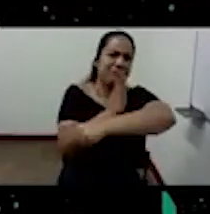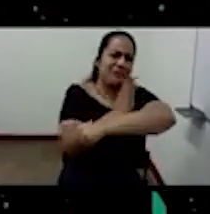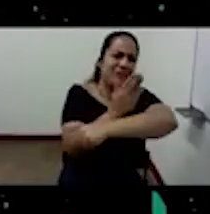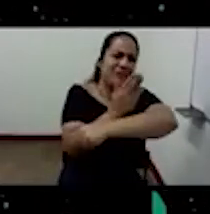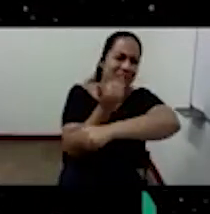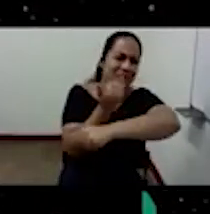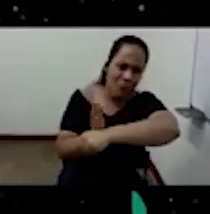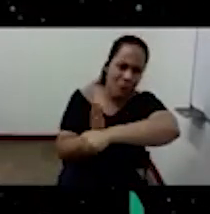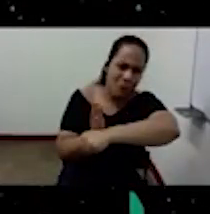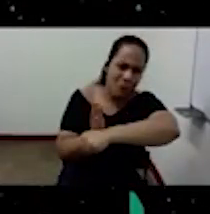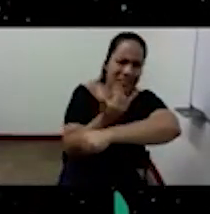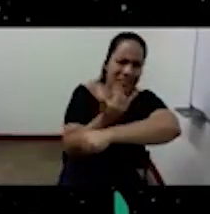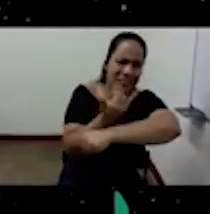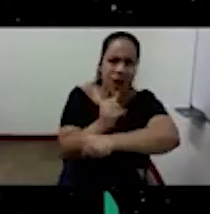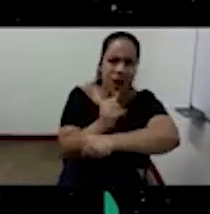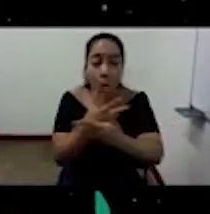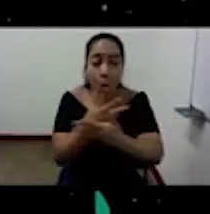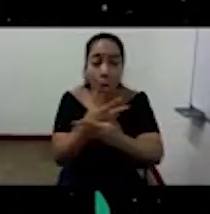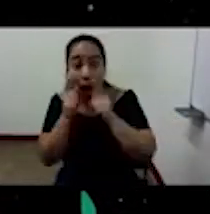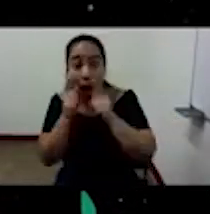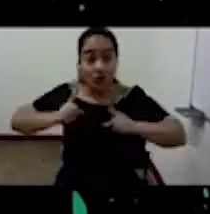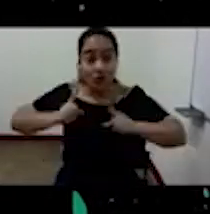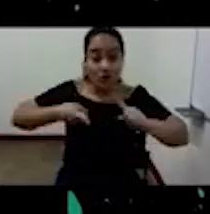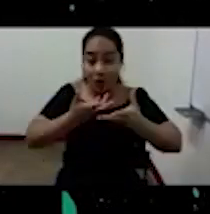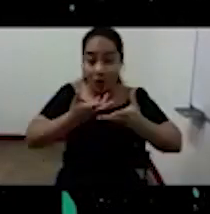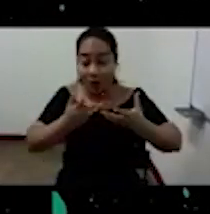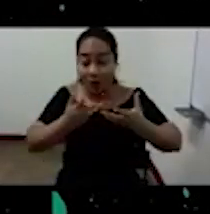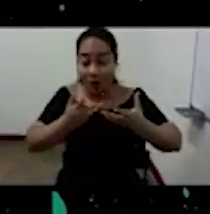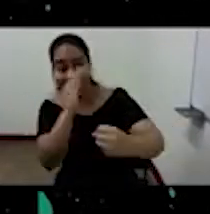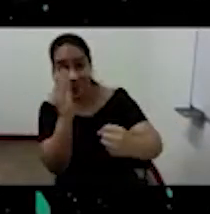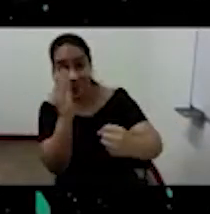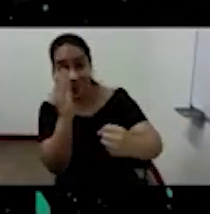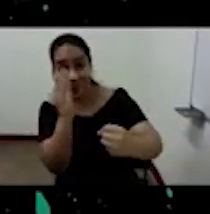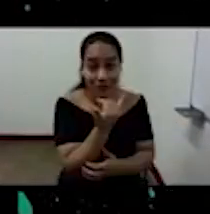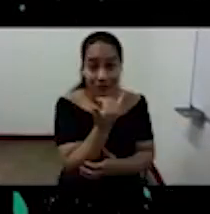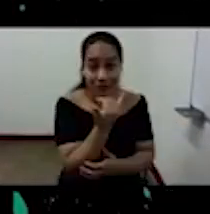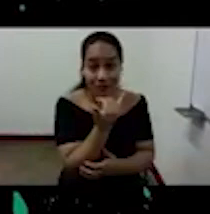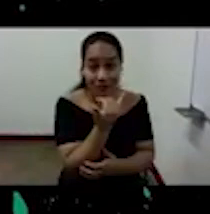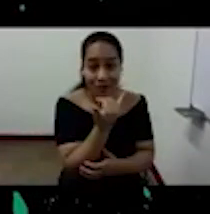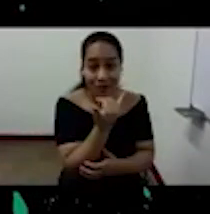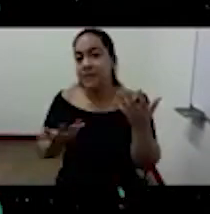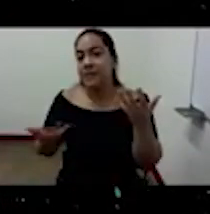sobrehumana de los